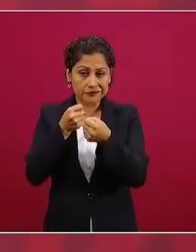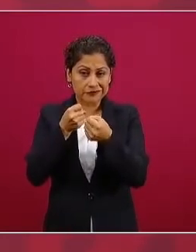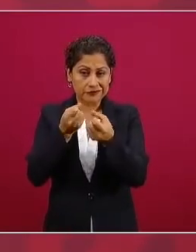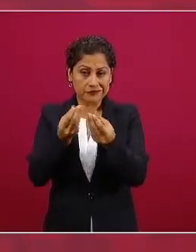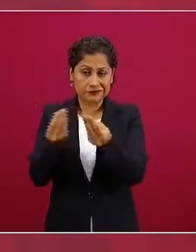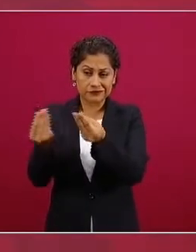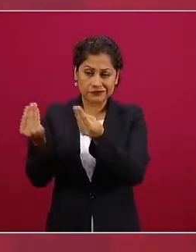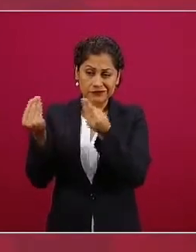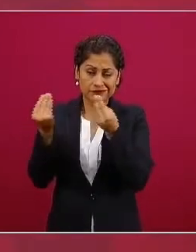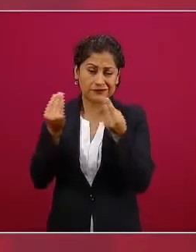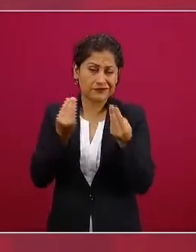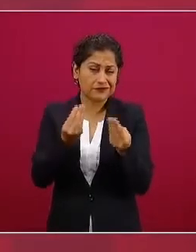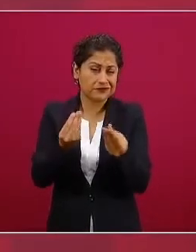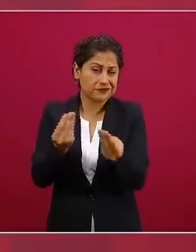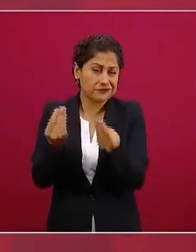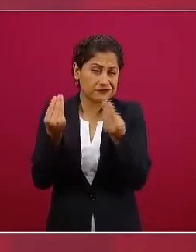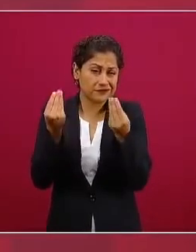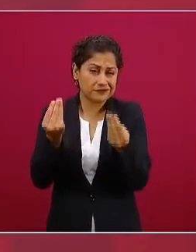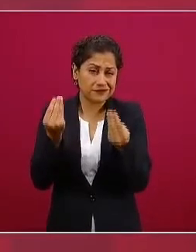cientos